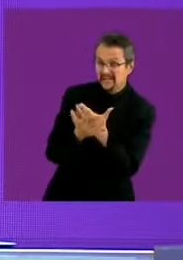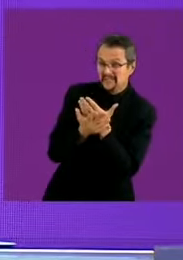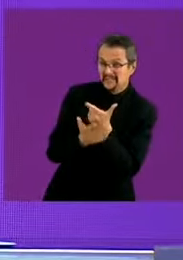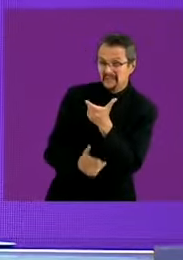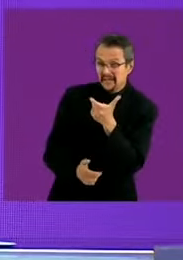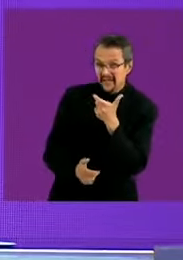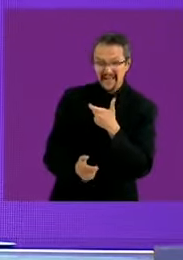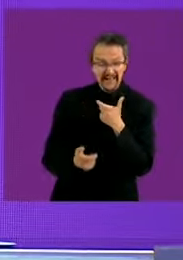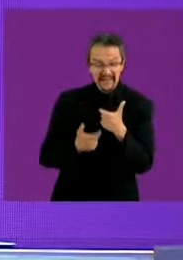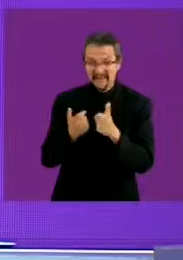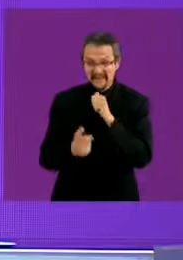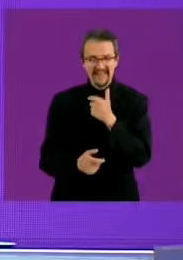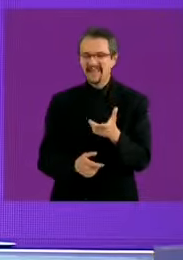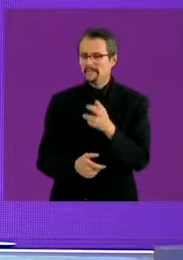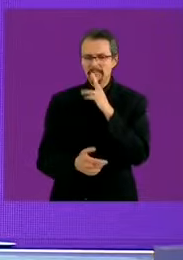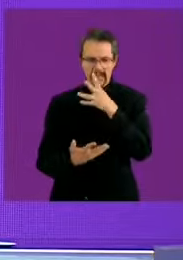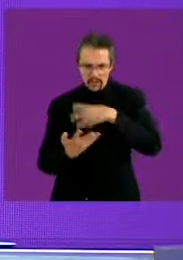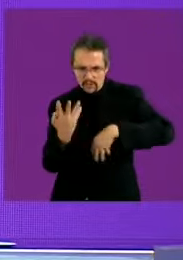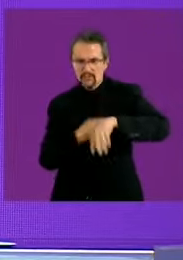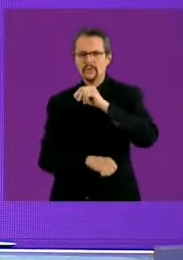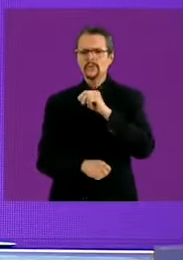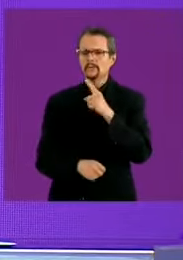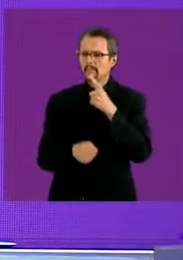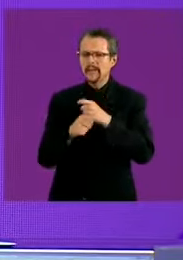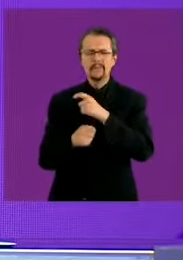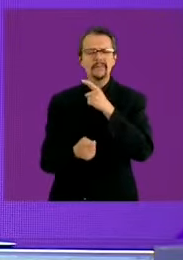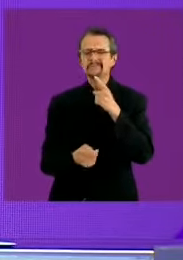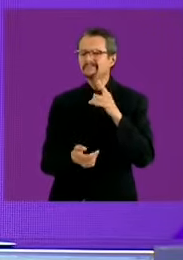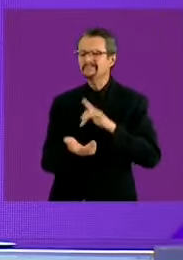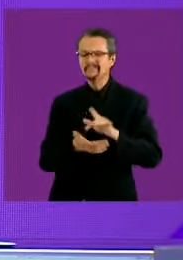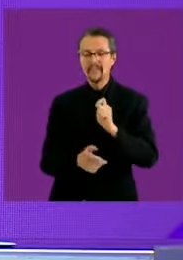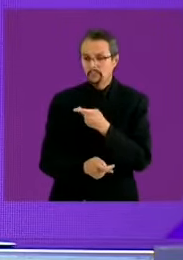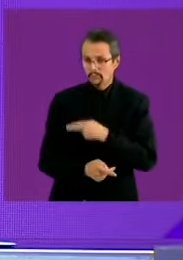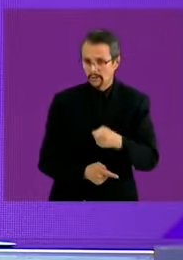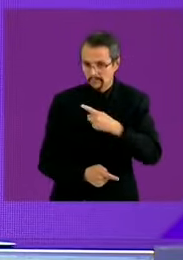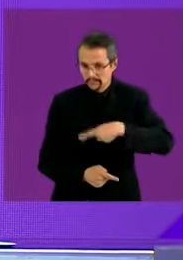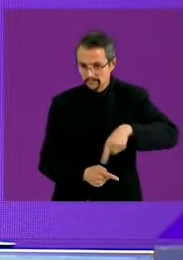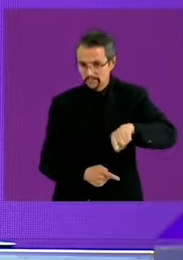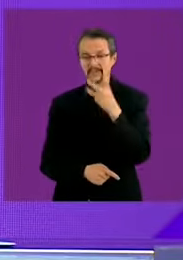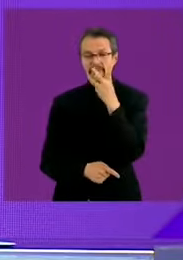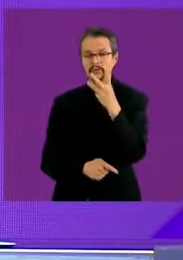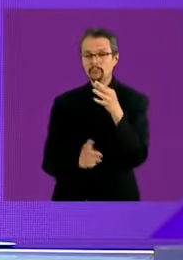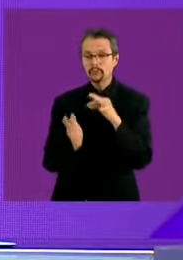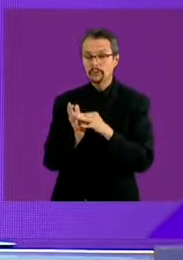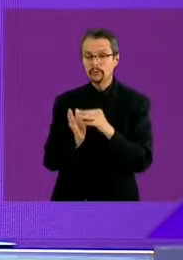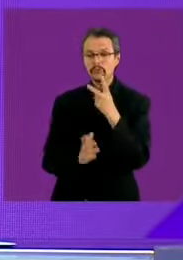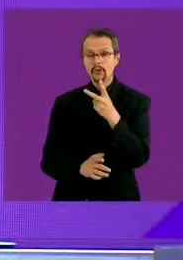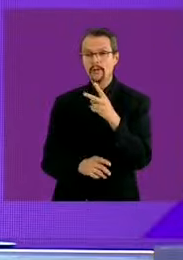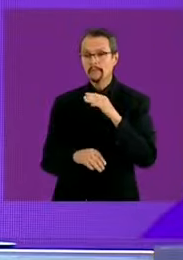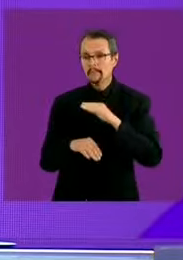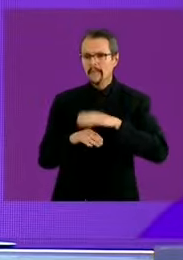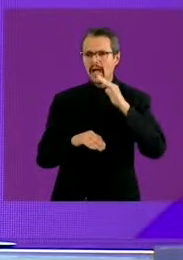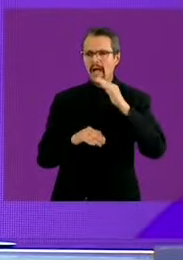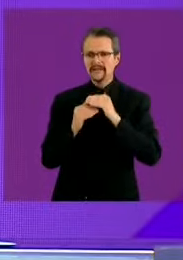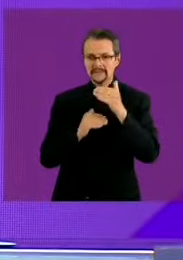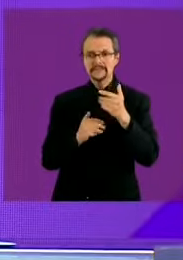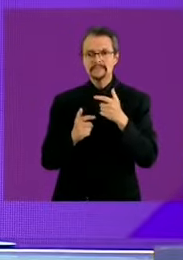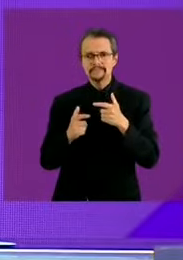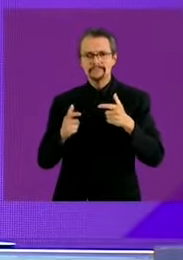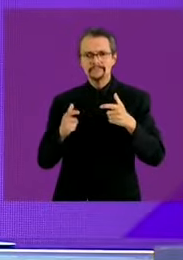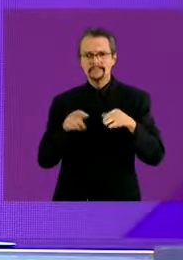desde abajo y hoy México está floreciendo 3.2 de crecimiento económico el mayor nivel